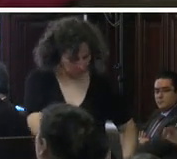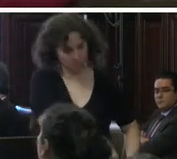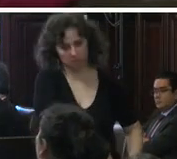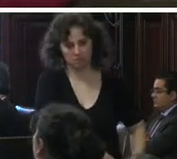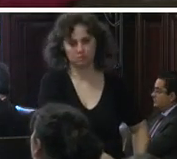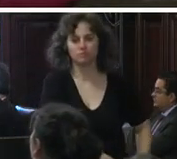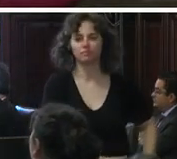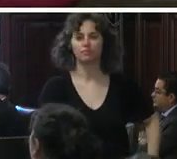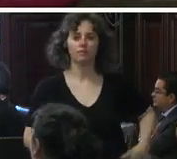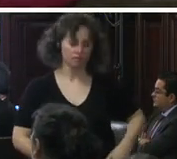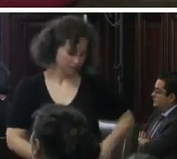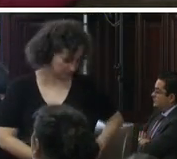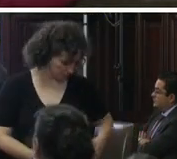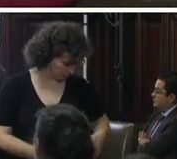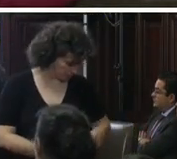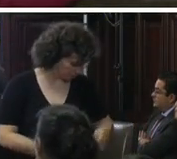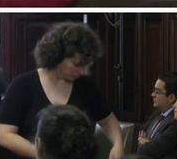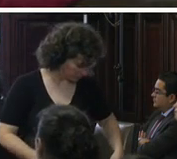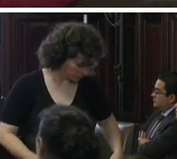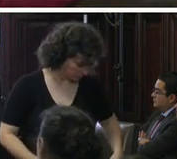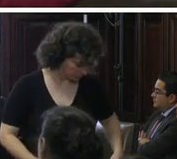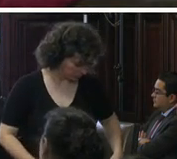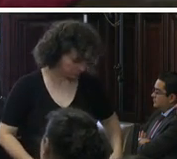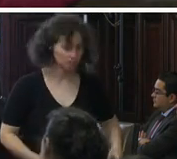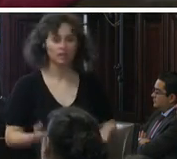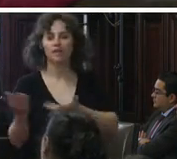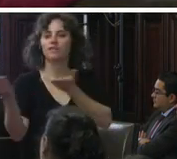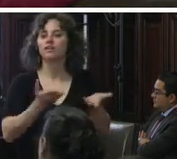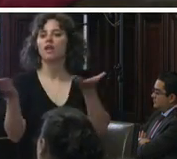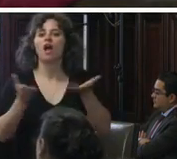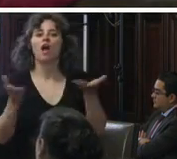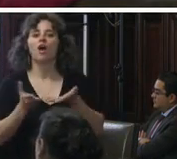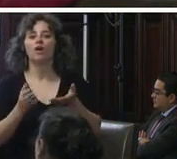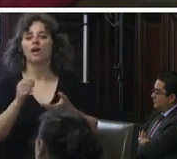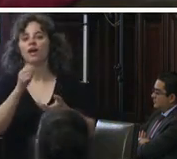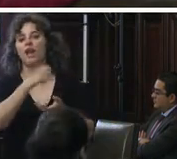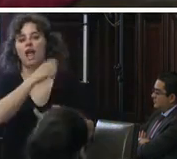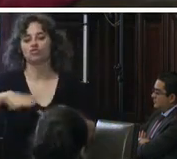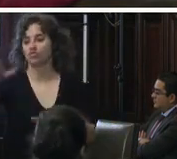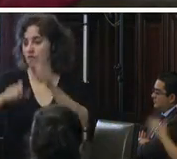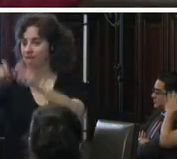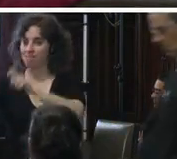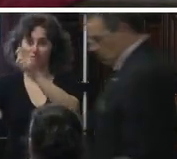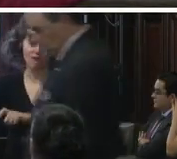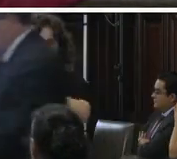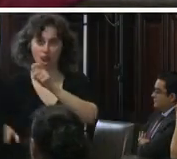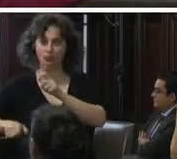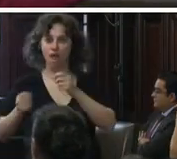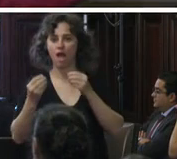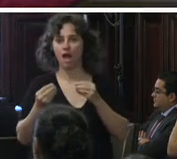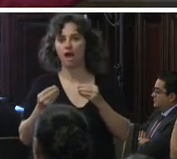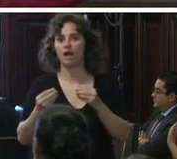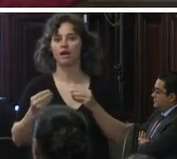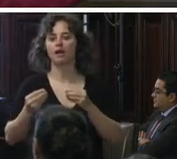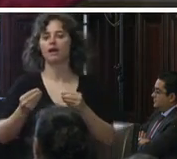I now invite the civil society to request of this thing to speak and